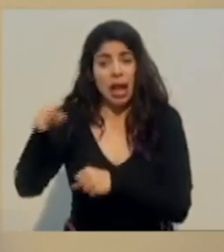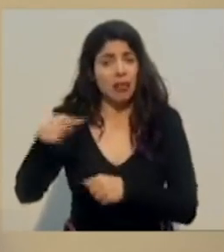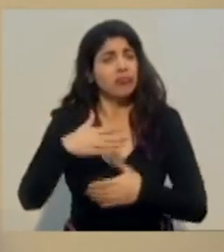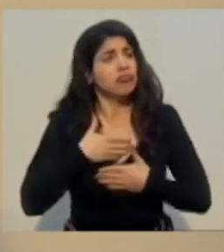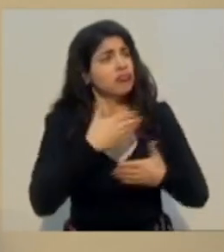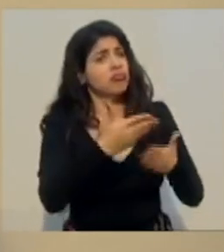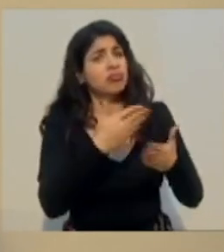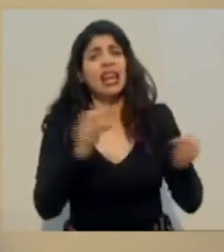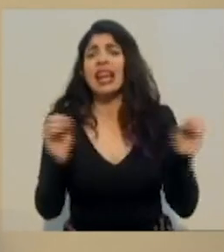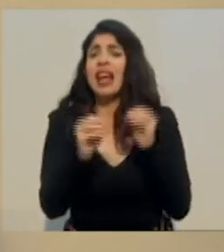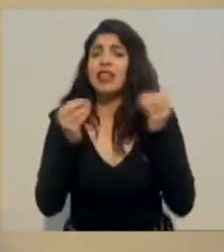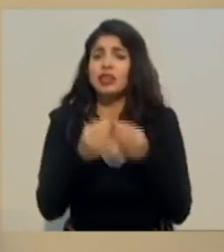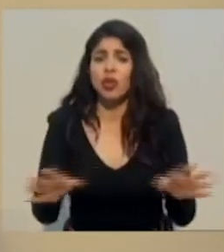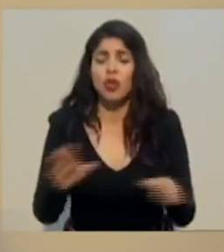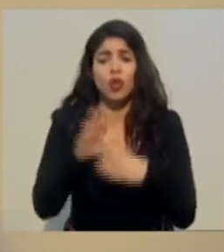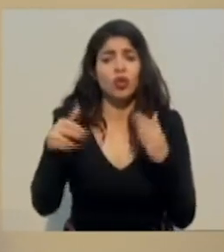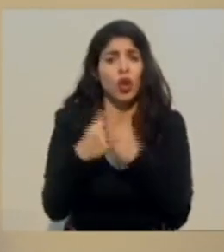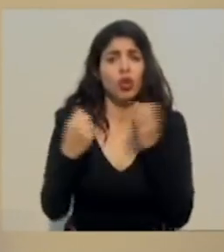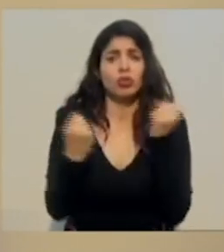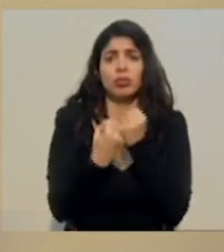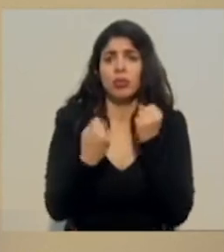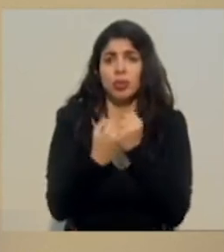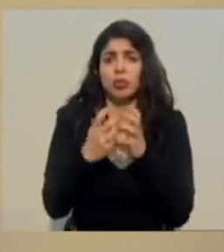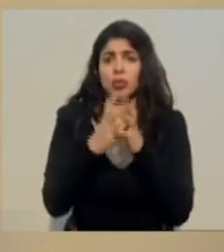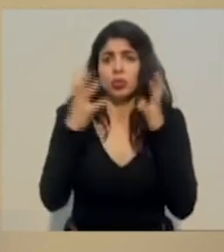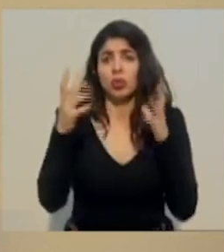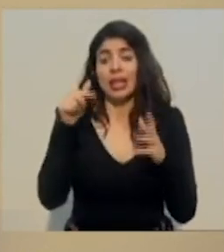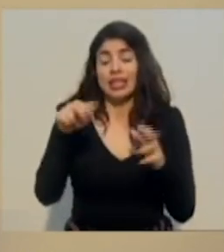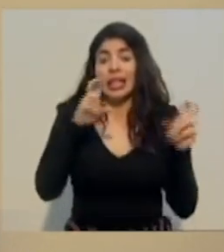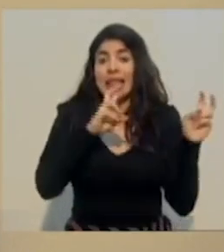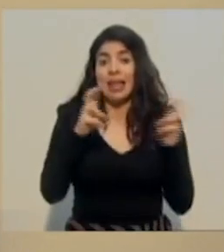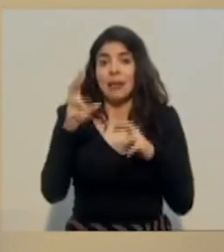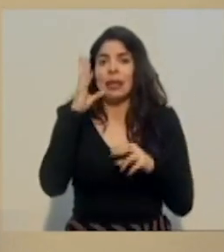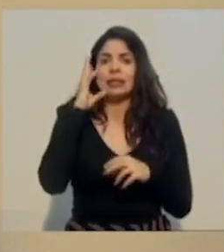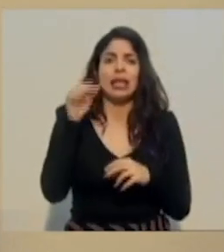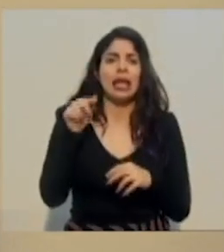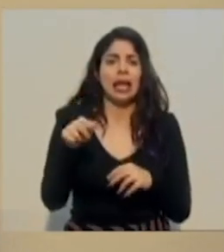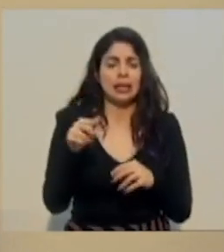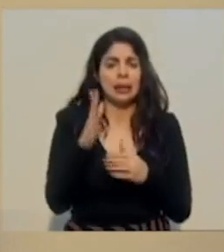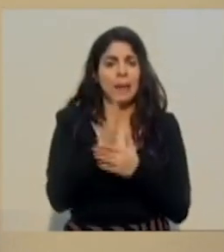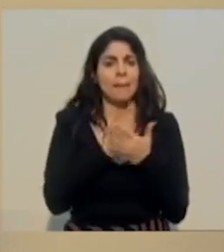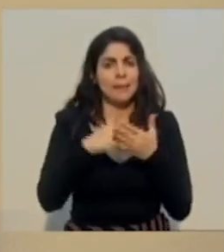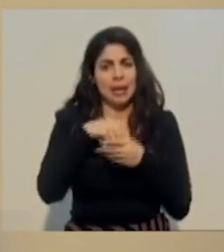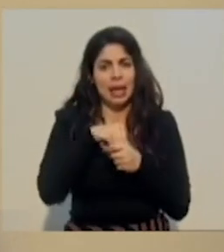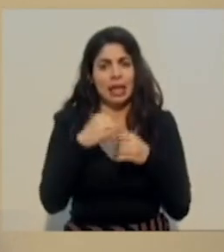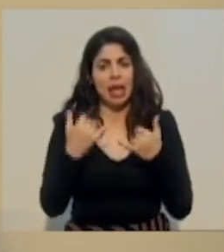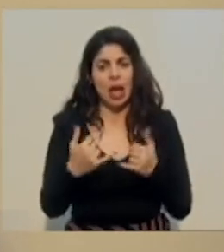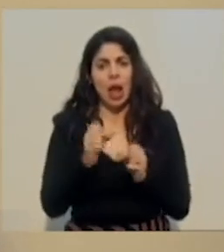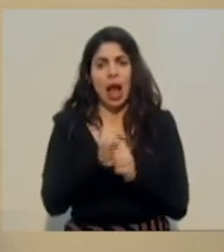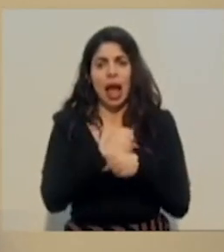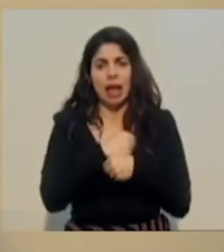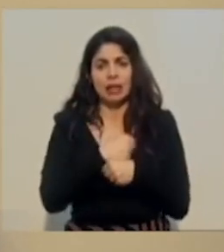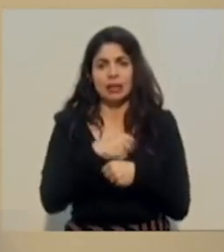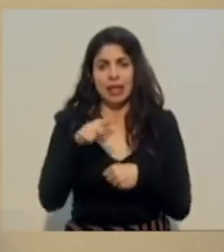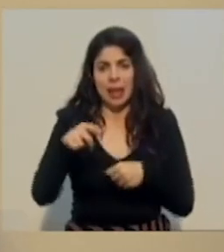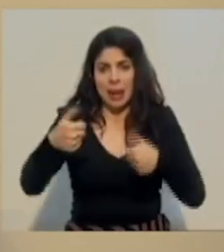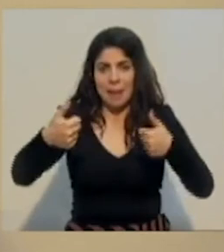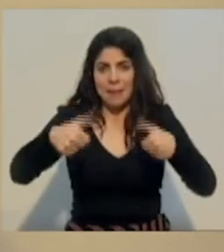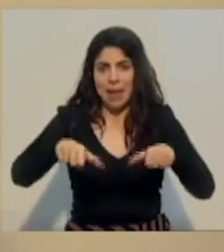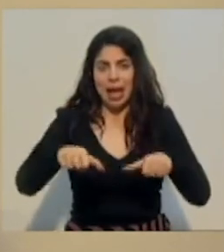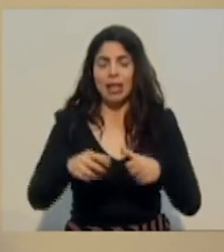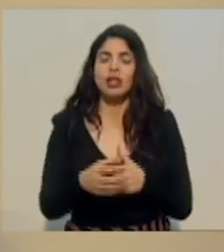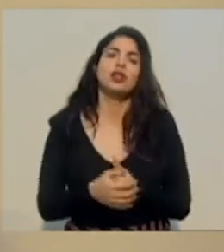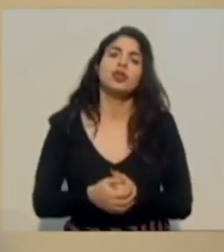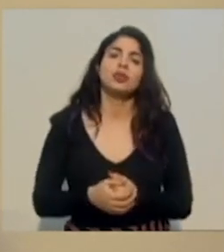Aquí nadie sobra, todo mundo suma. Y estos temas creo que son definitivamente parte de lo que vamos a hacer en ese pacto, que está